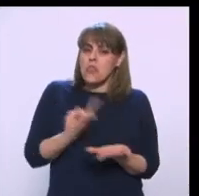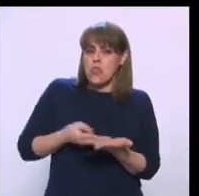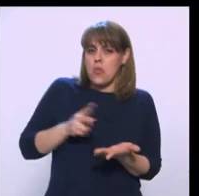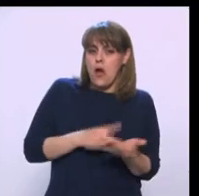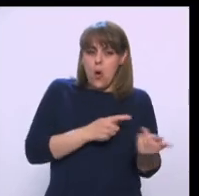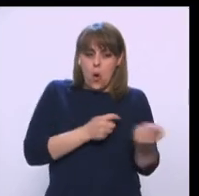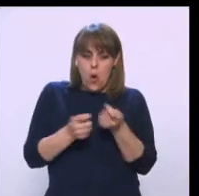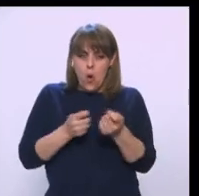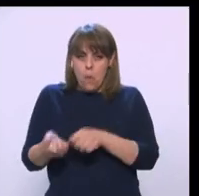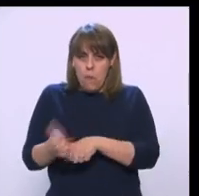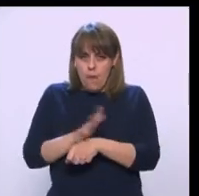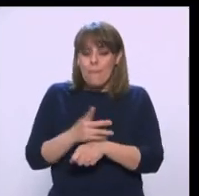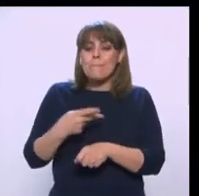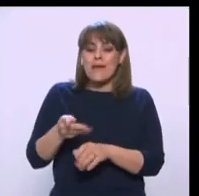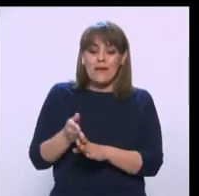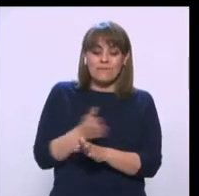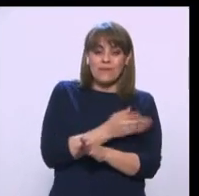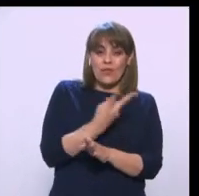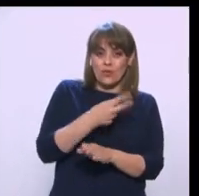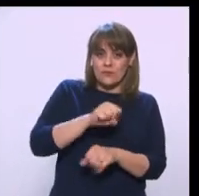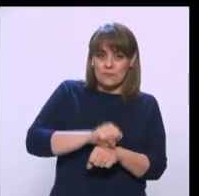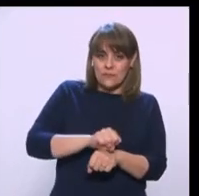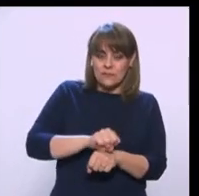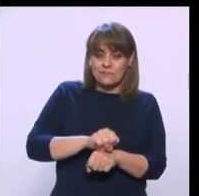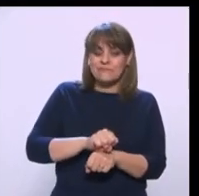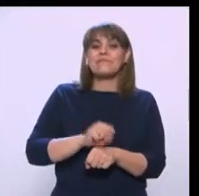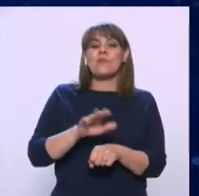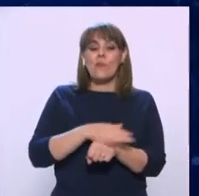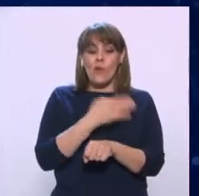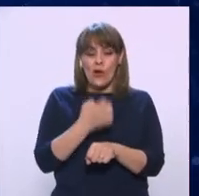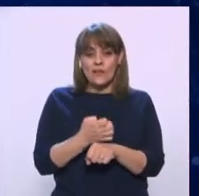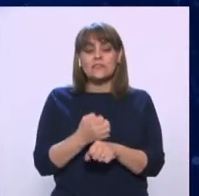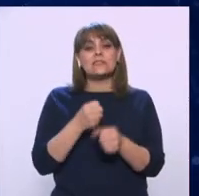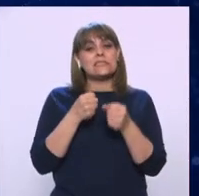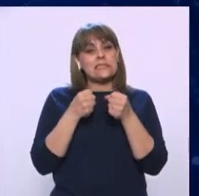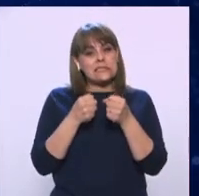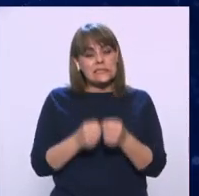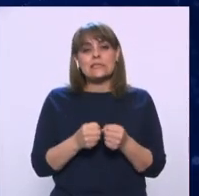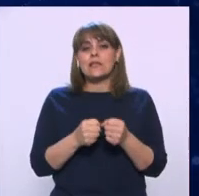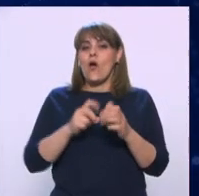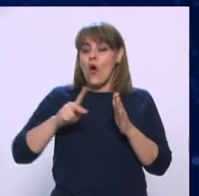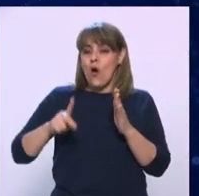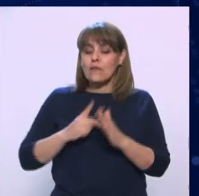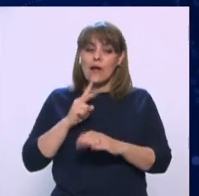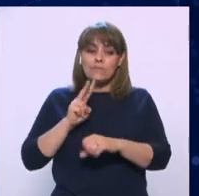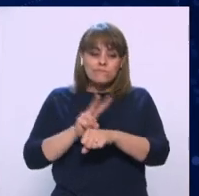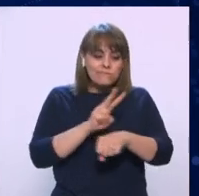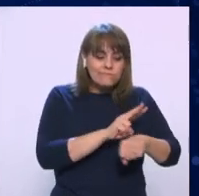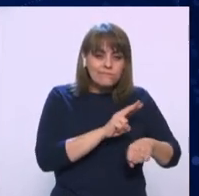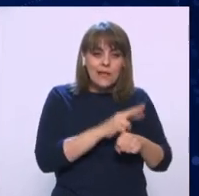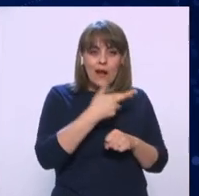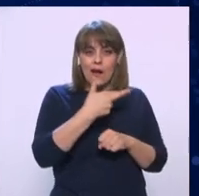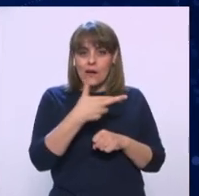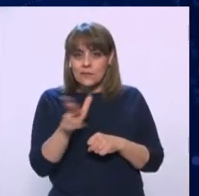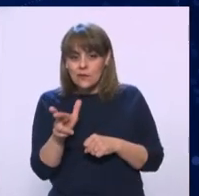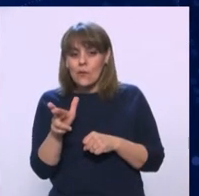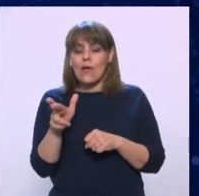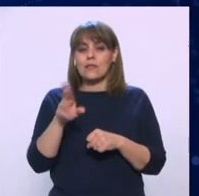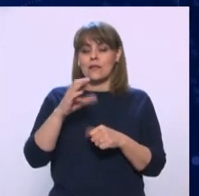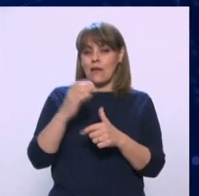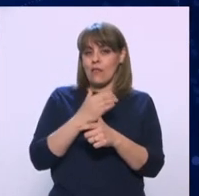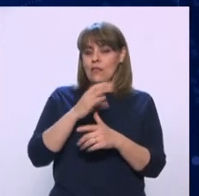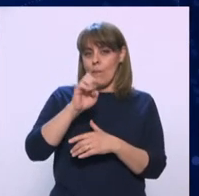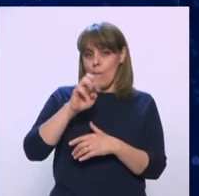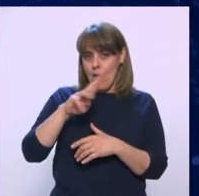por la dinámica de estas últimas semanas, sí se van a intensificar las verificaciones en restaurantes y bares convertidos